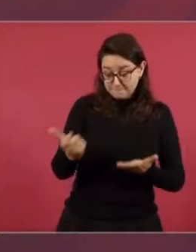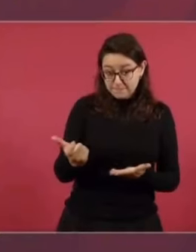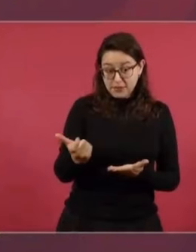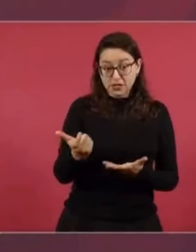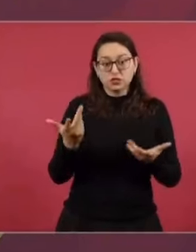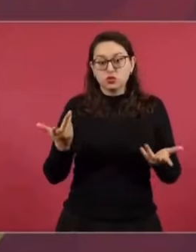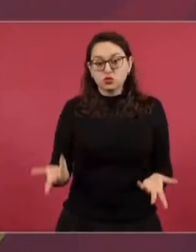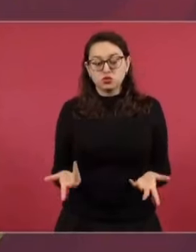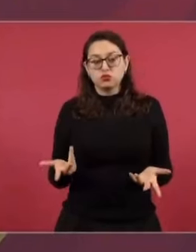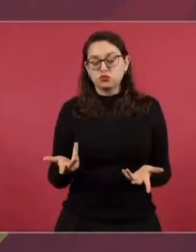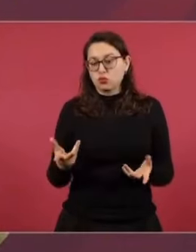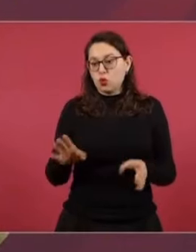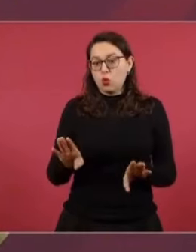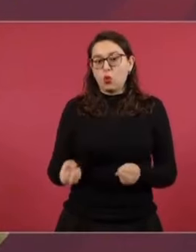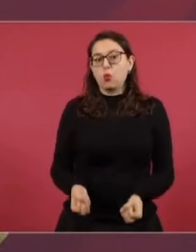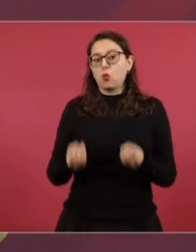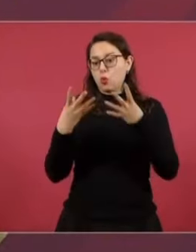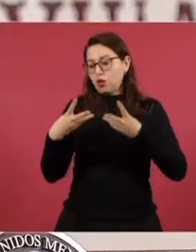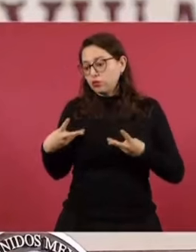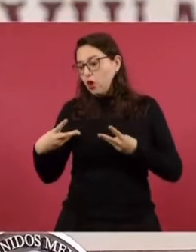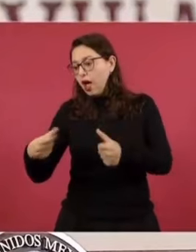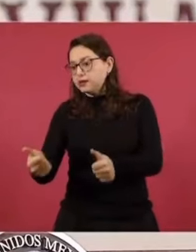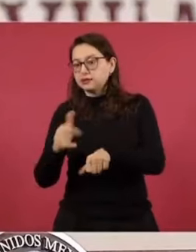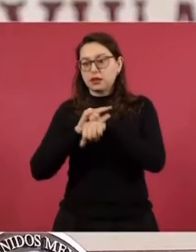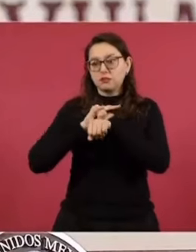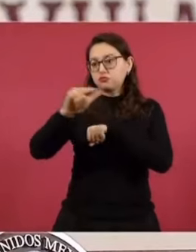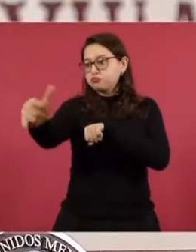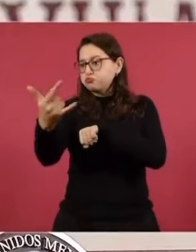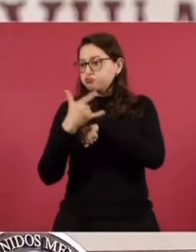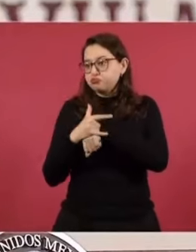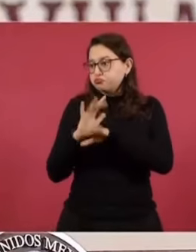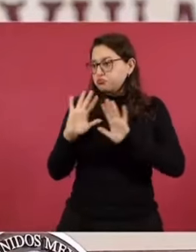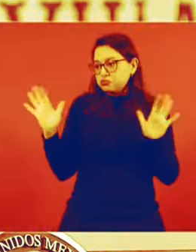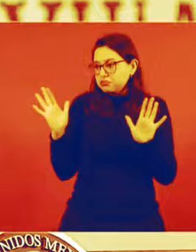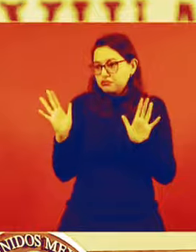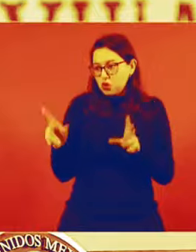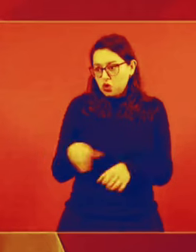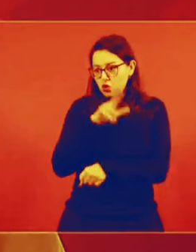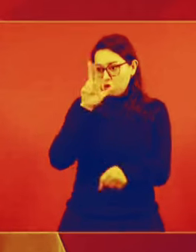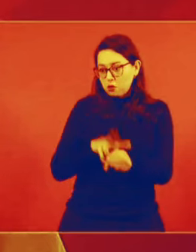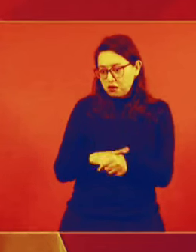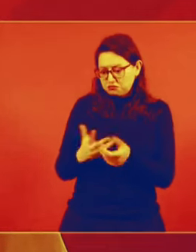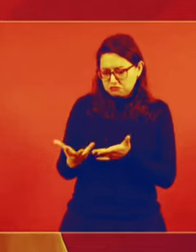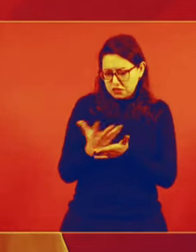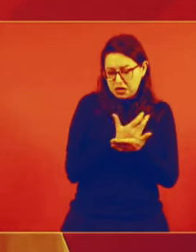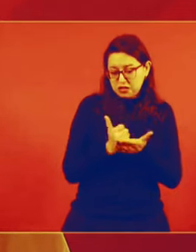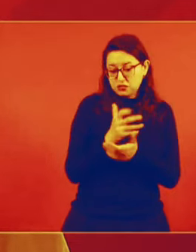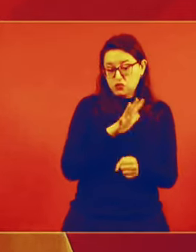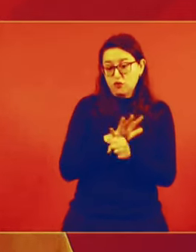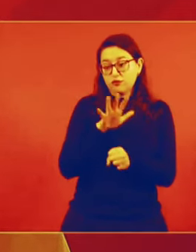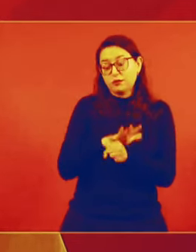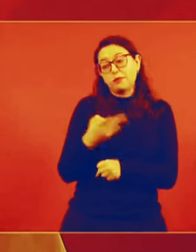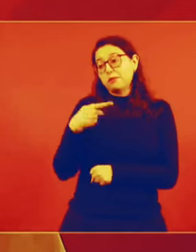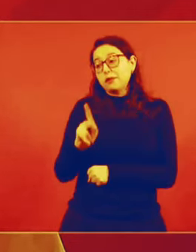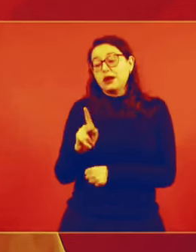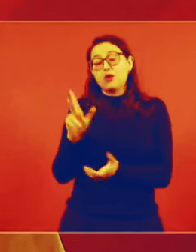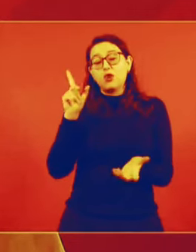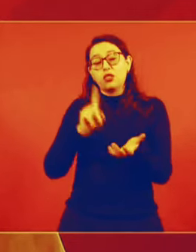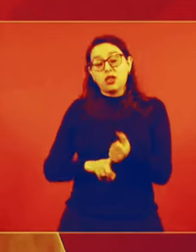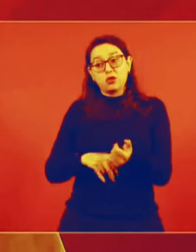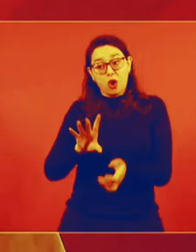los costos de operación y lo que debe de haber de ganancia, pero no hay